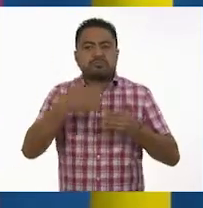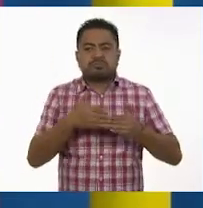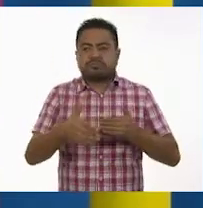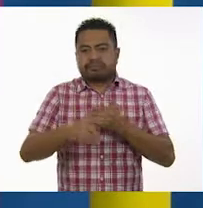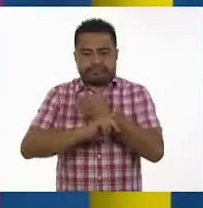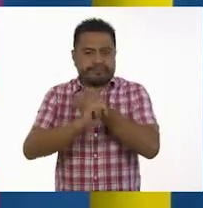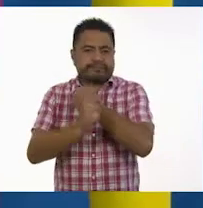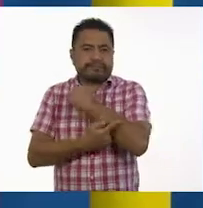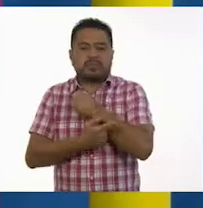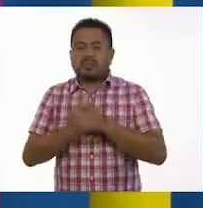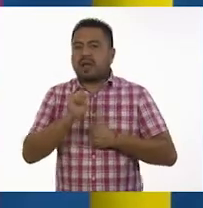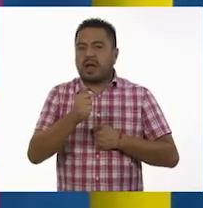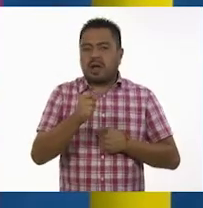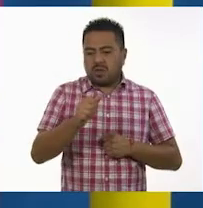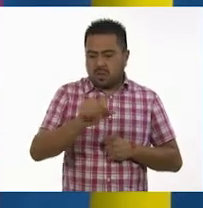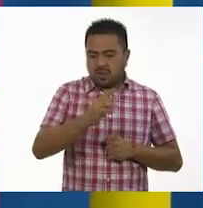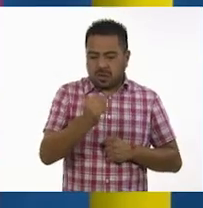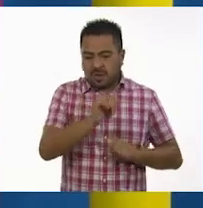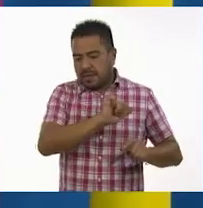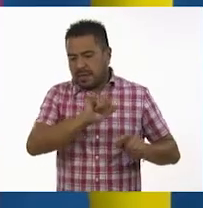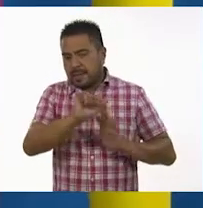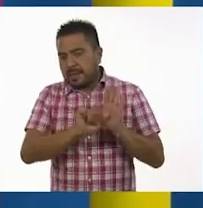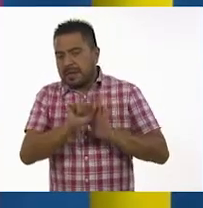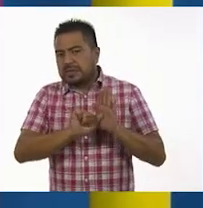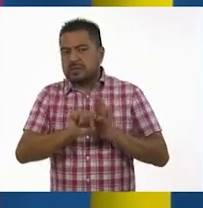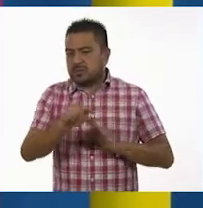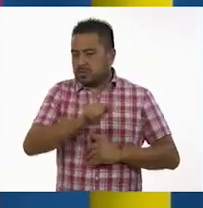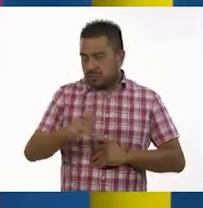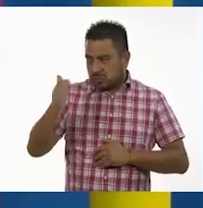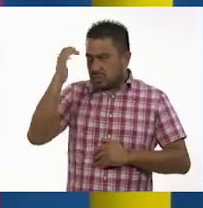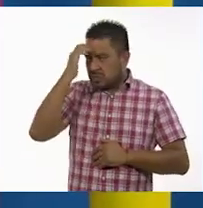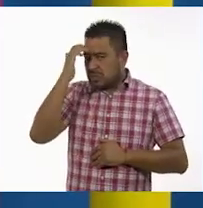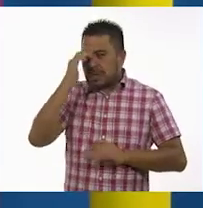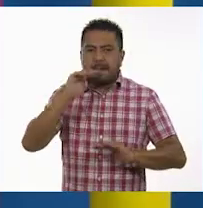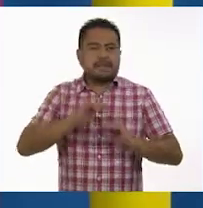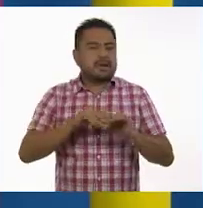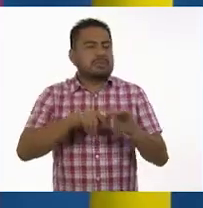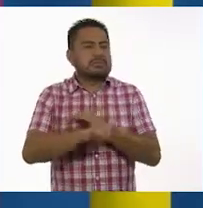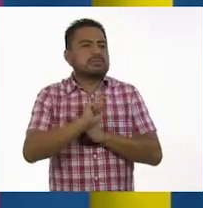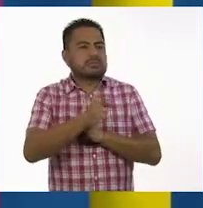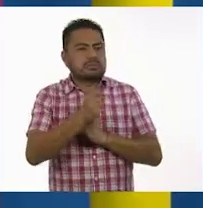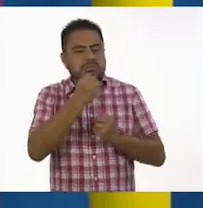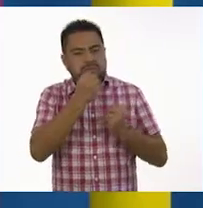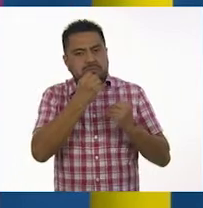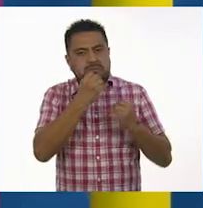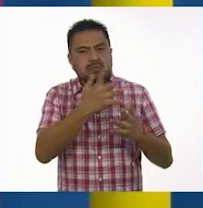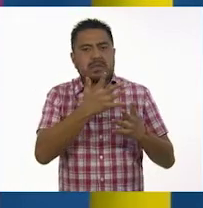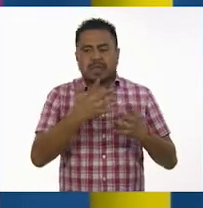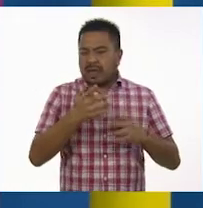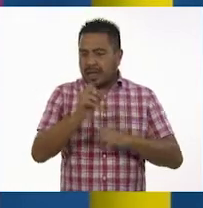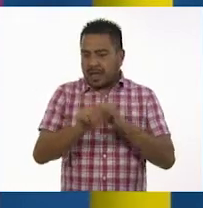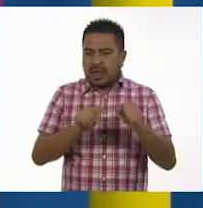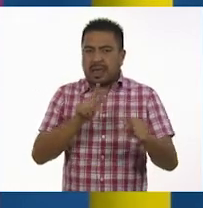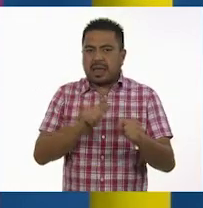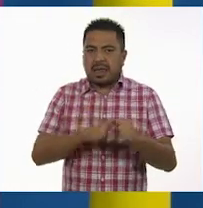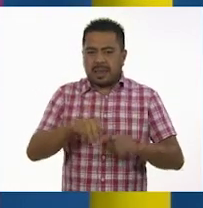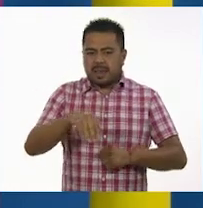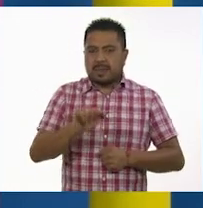del embarazo es de nueve meses y conocimos un poco de los extraordinarios mamíferos